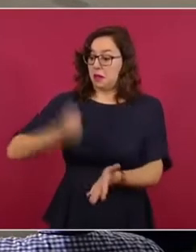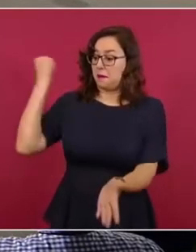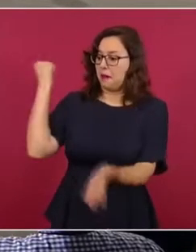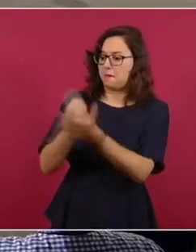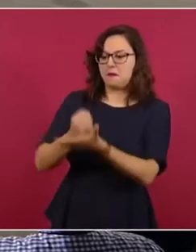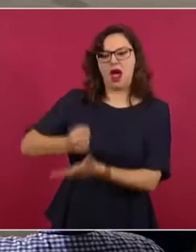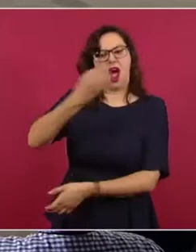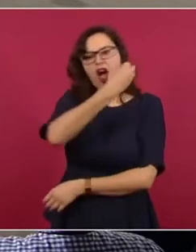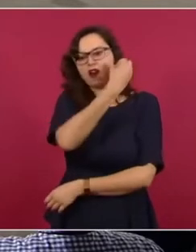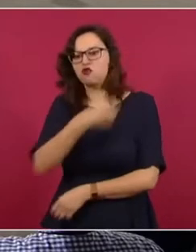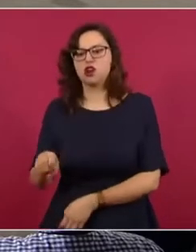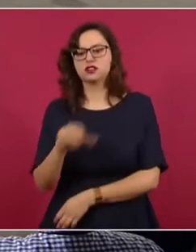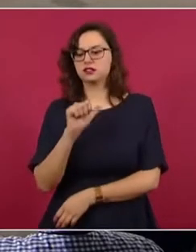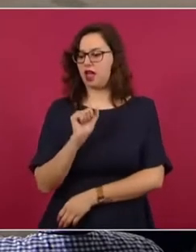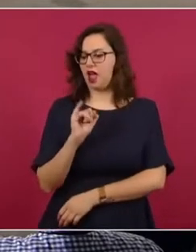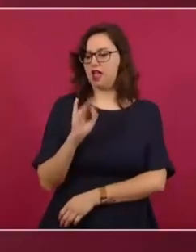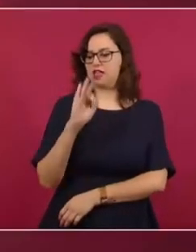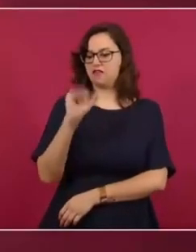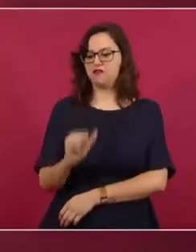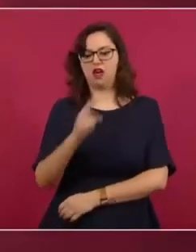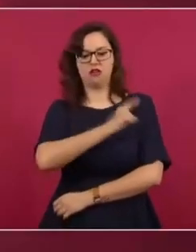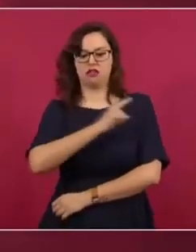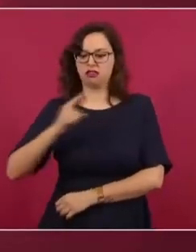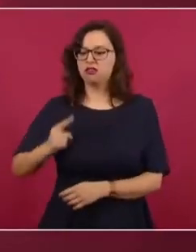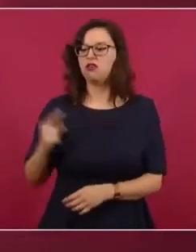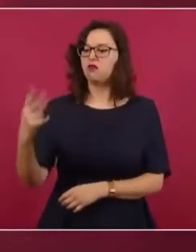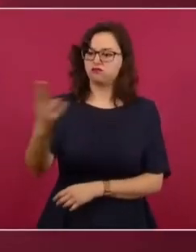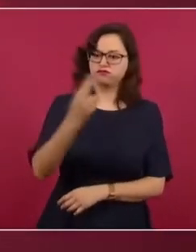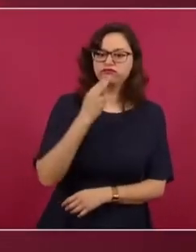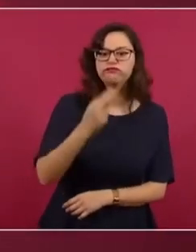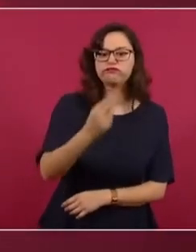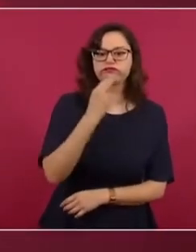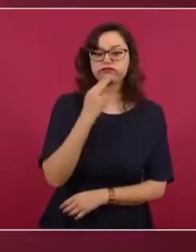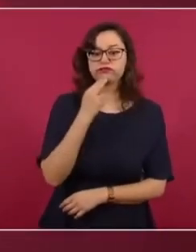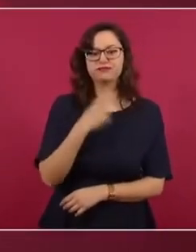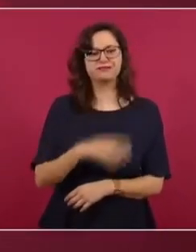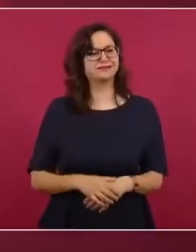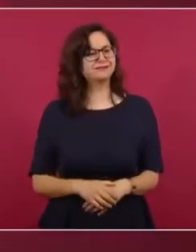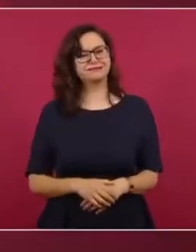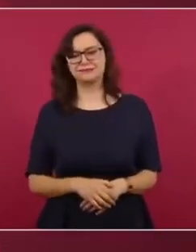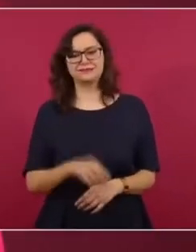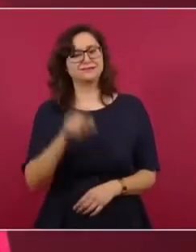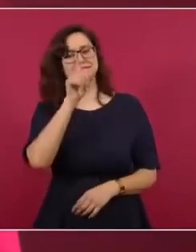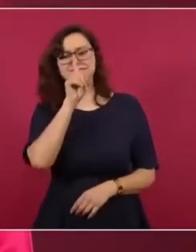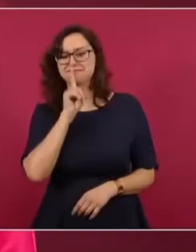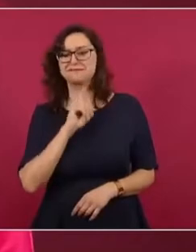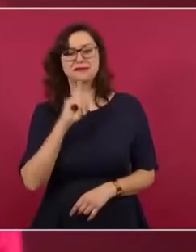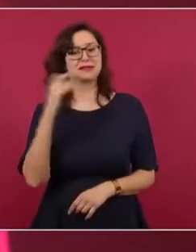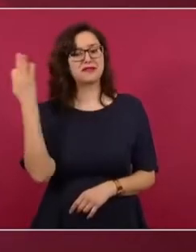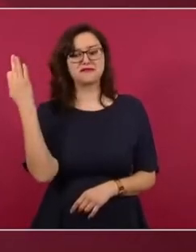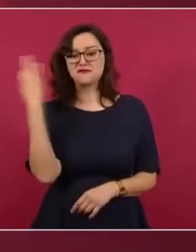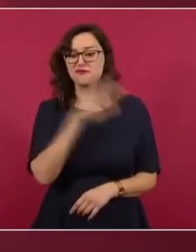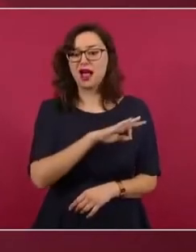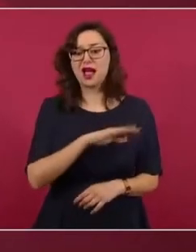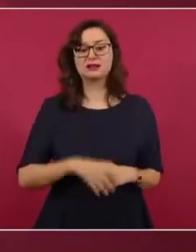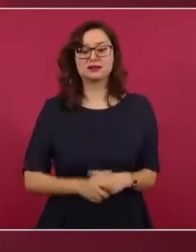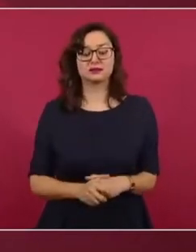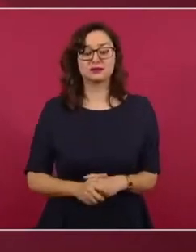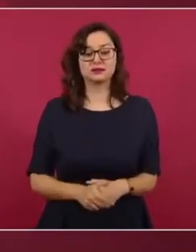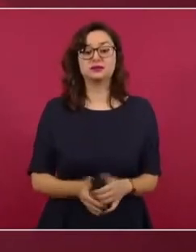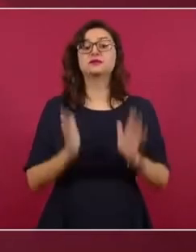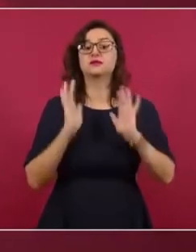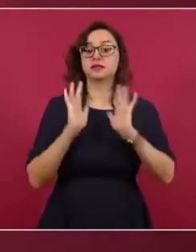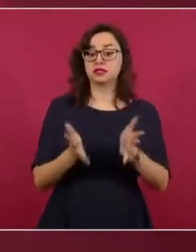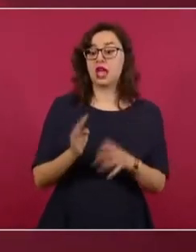volar desde el Aeropuerto Internacional Felipe Ángeles. A pesar de que el presidente Andrés Manuel López Obrador aclaró